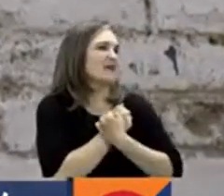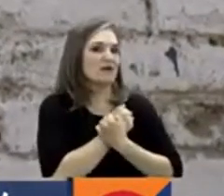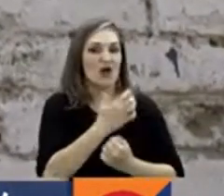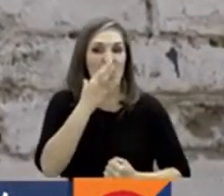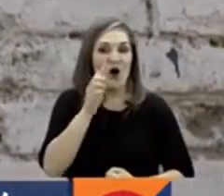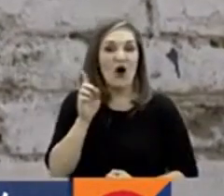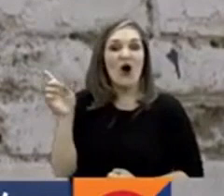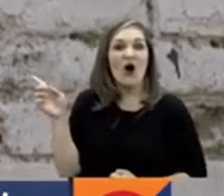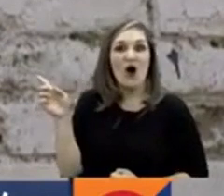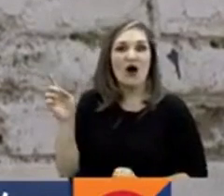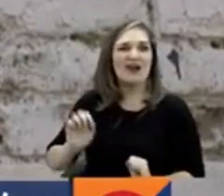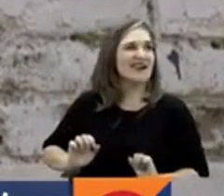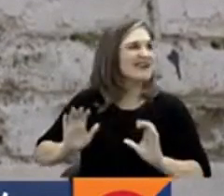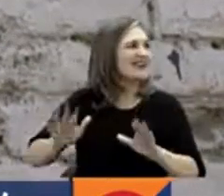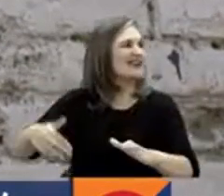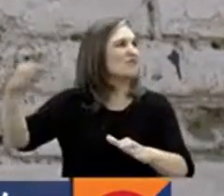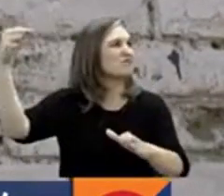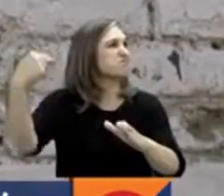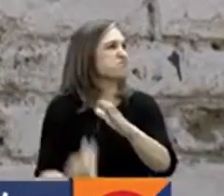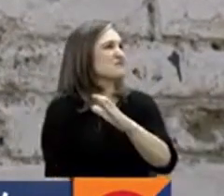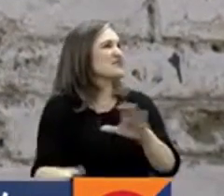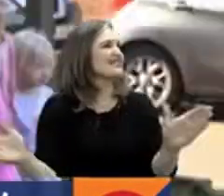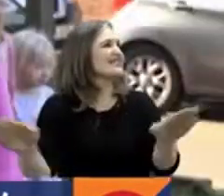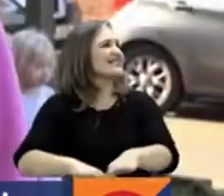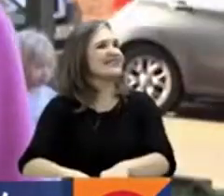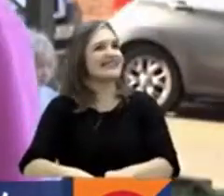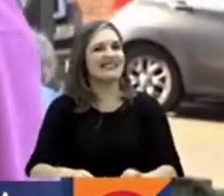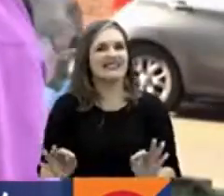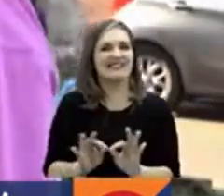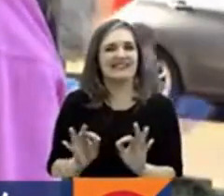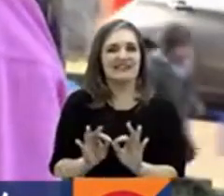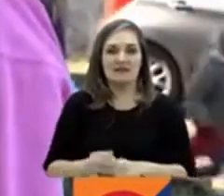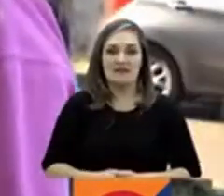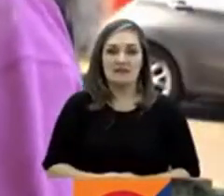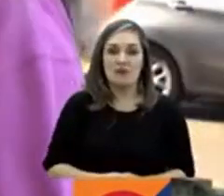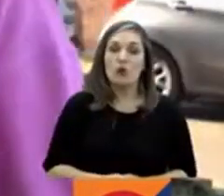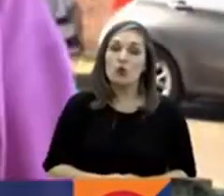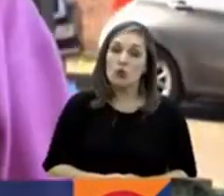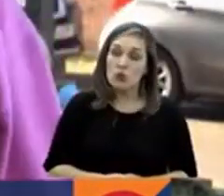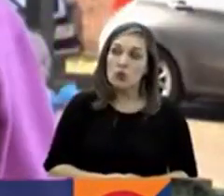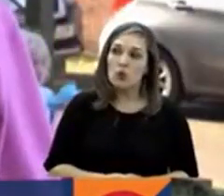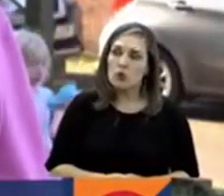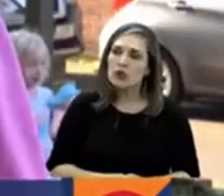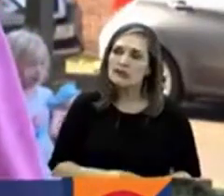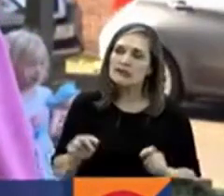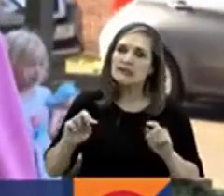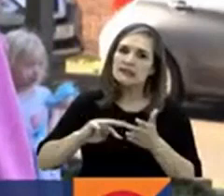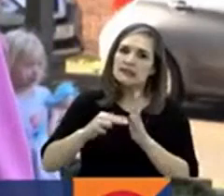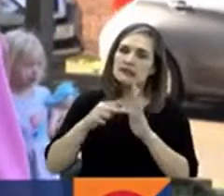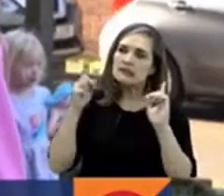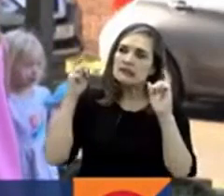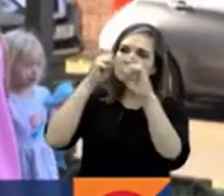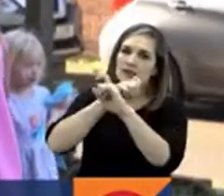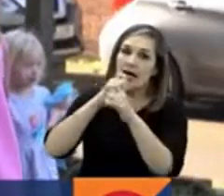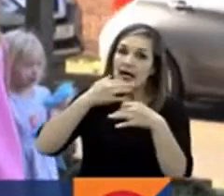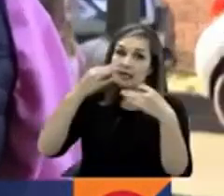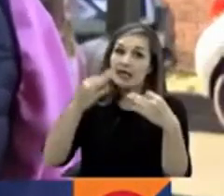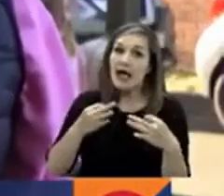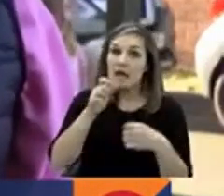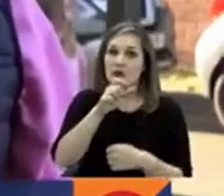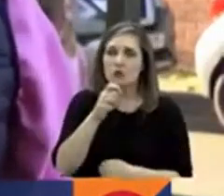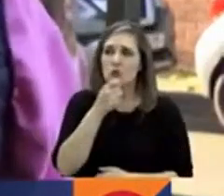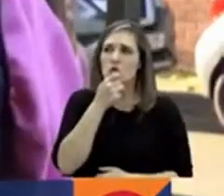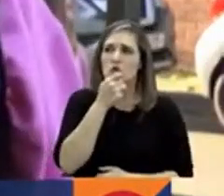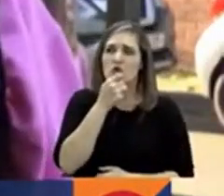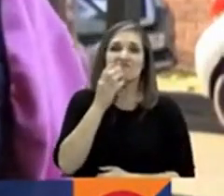la maltrata dentro de un viejo congelador. Creo que es increíble, creo que es un tema real del que la gente puede hablar,